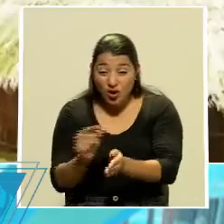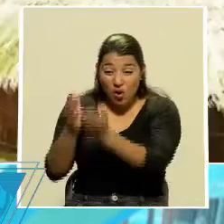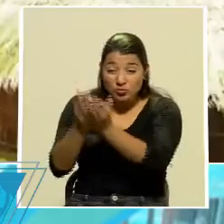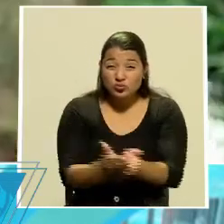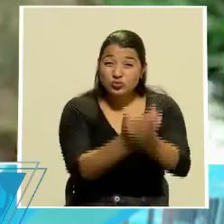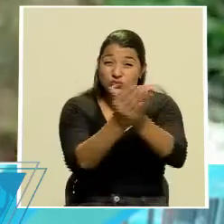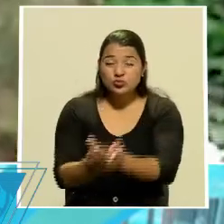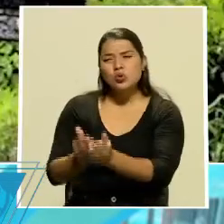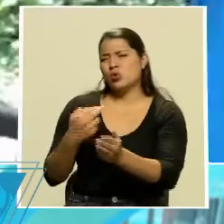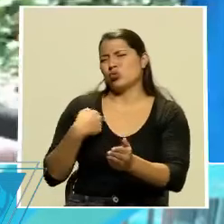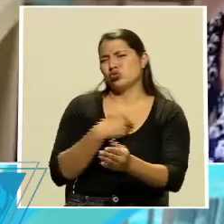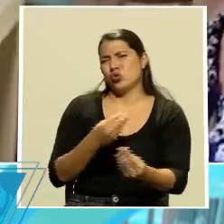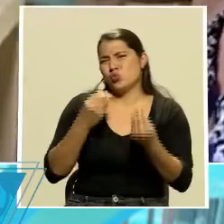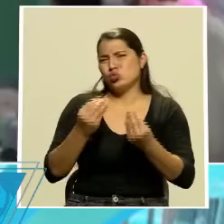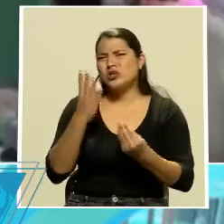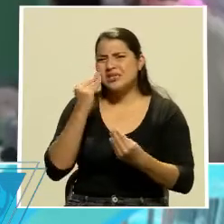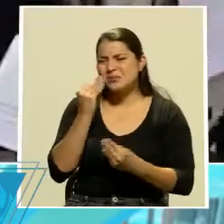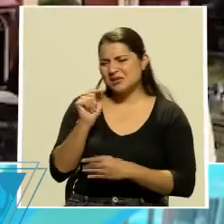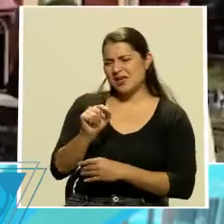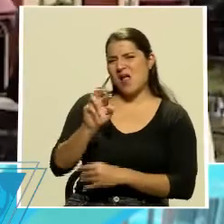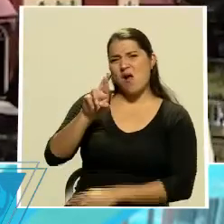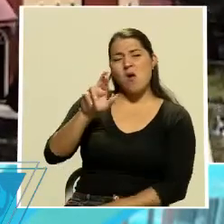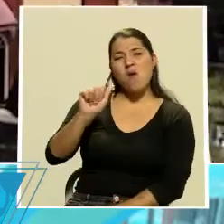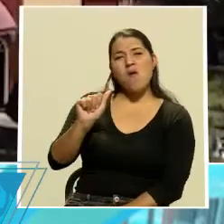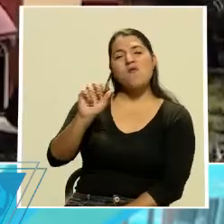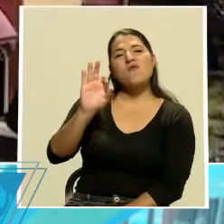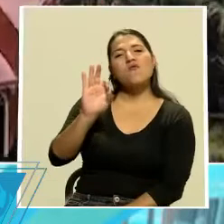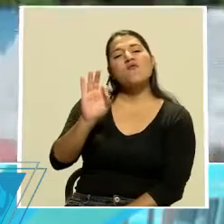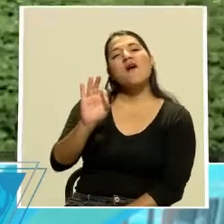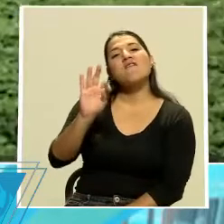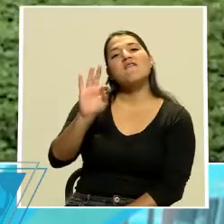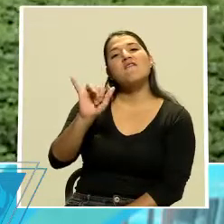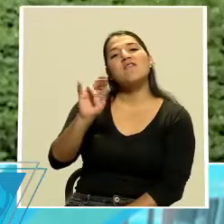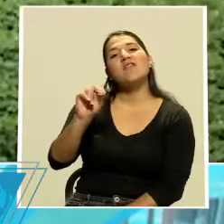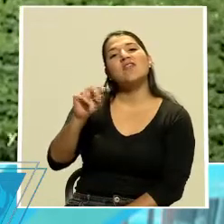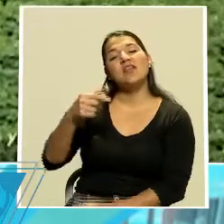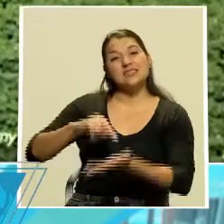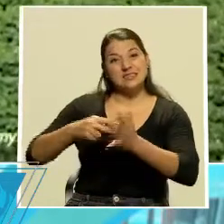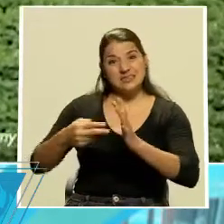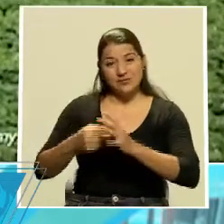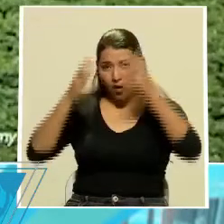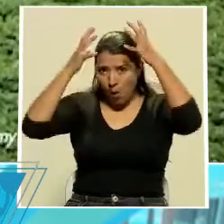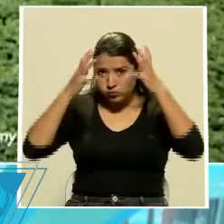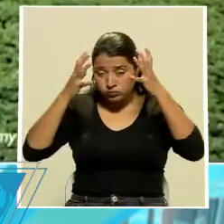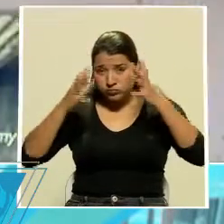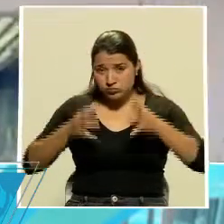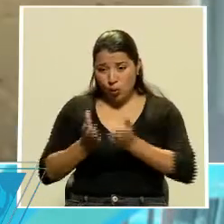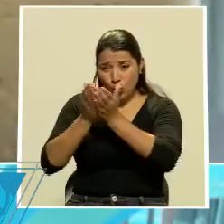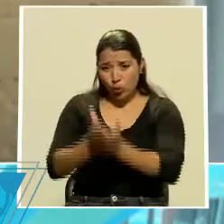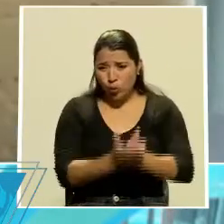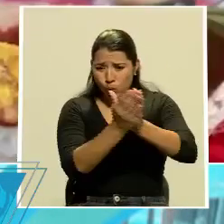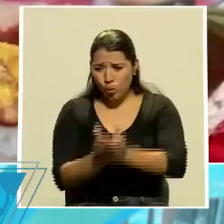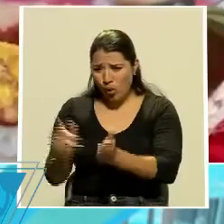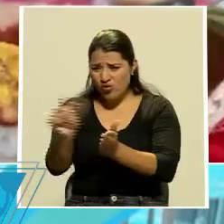Tenemos más de 30 años de experiencia en turismo de aventura. Eso nos permite tener un personal,